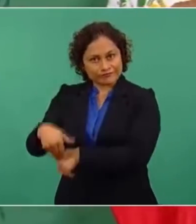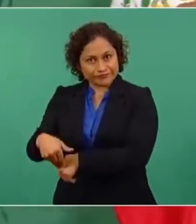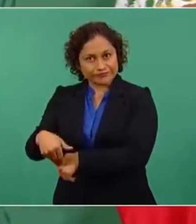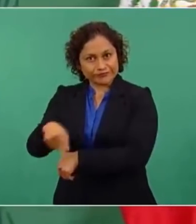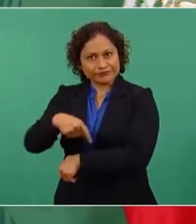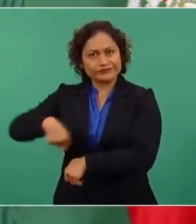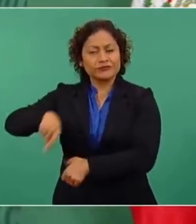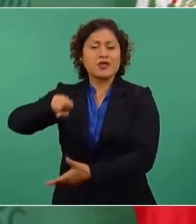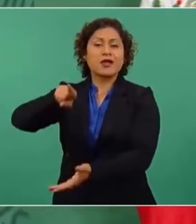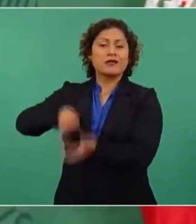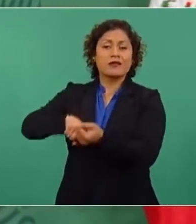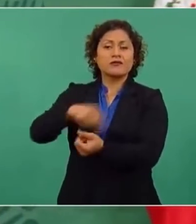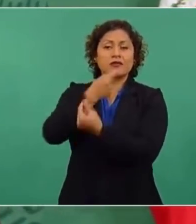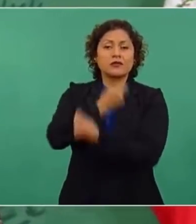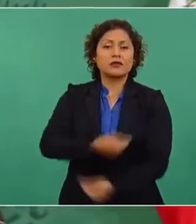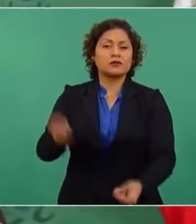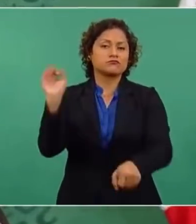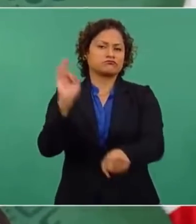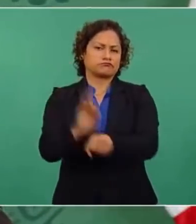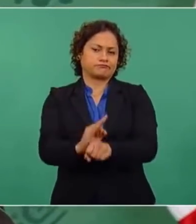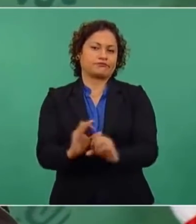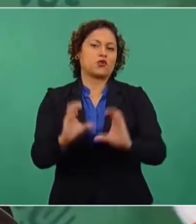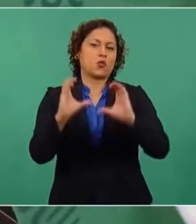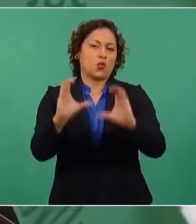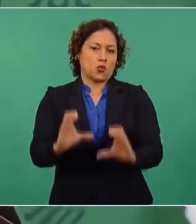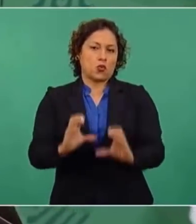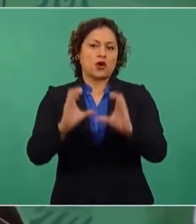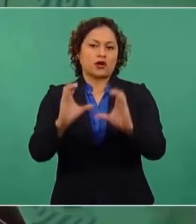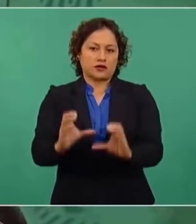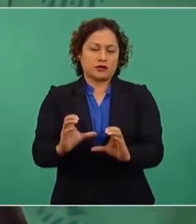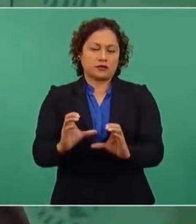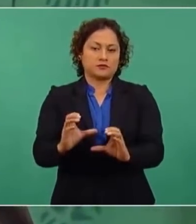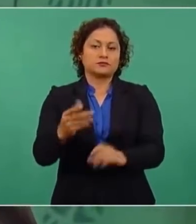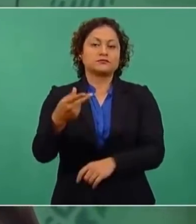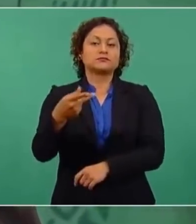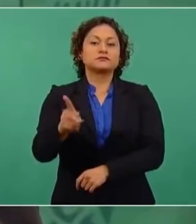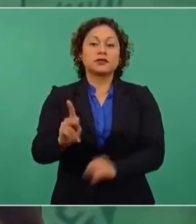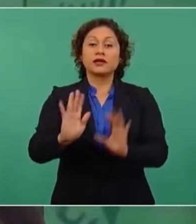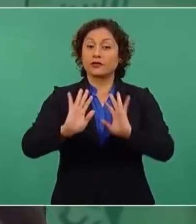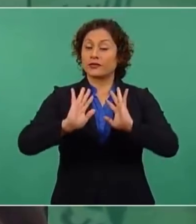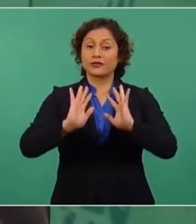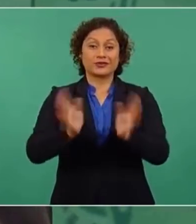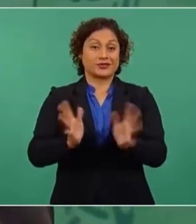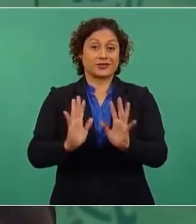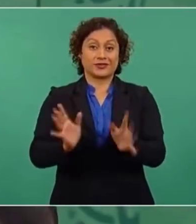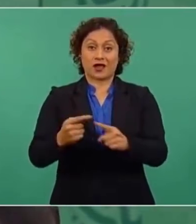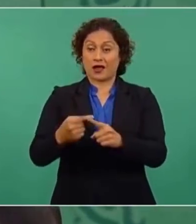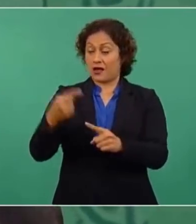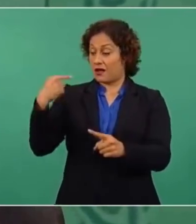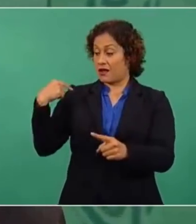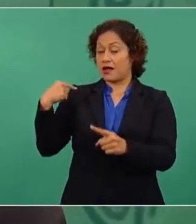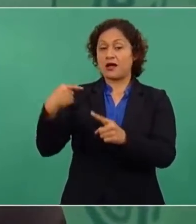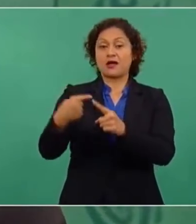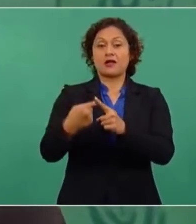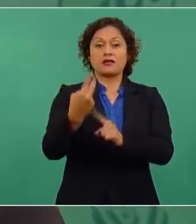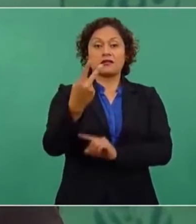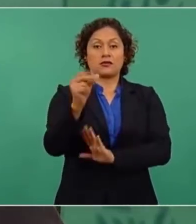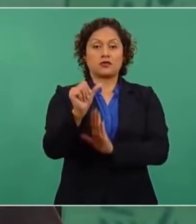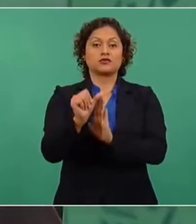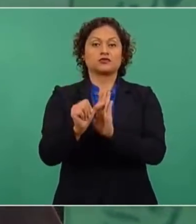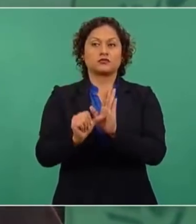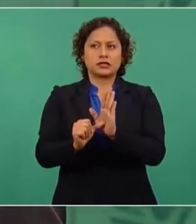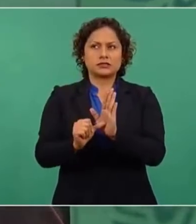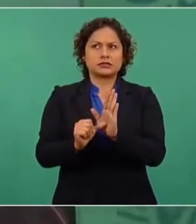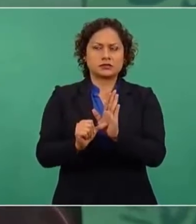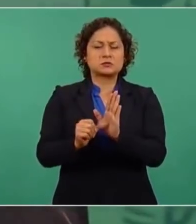ya llevamos dos meses, cerca